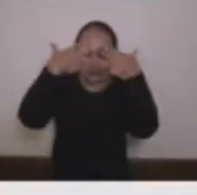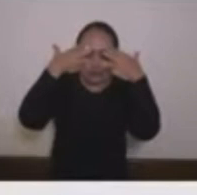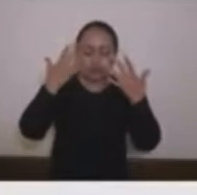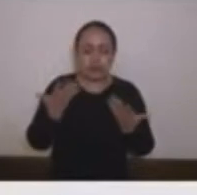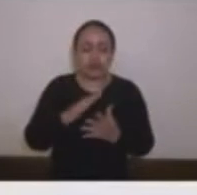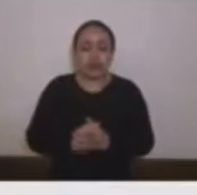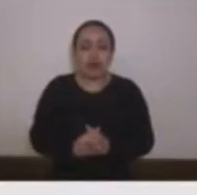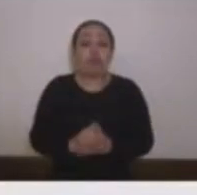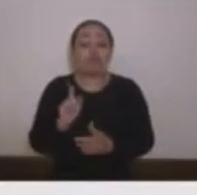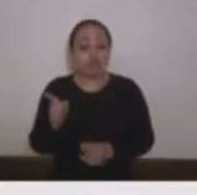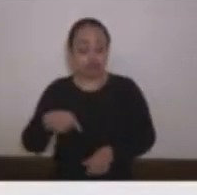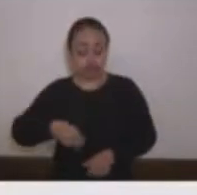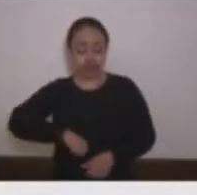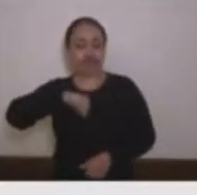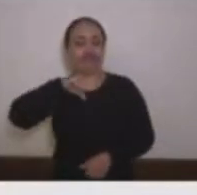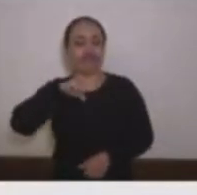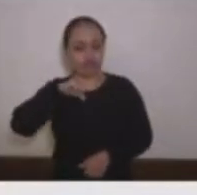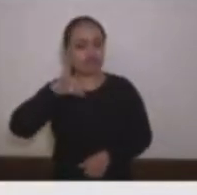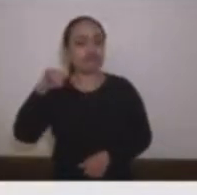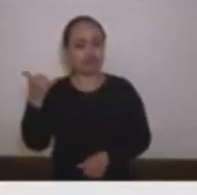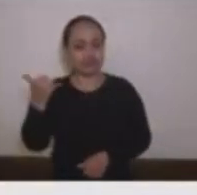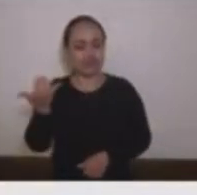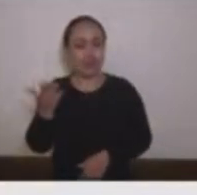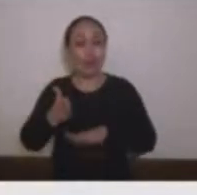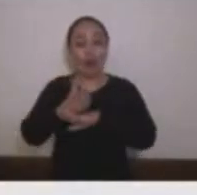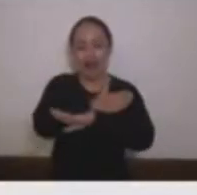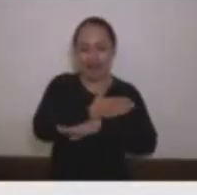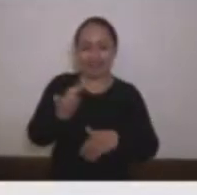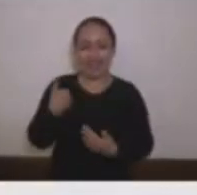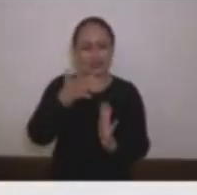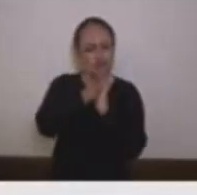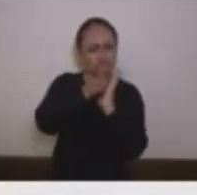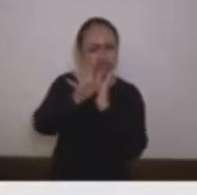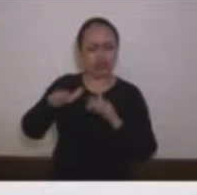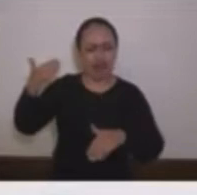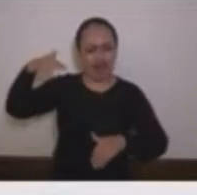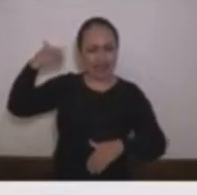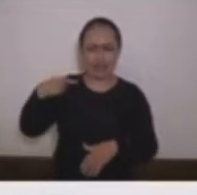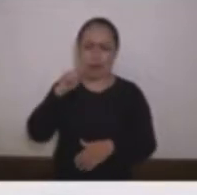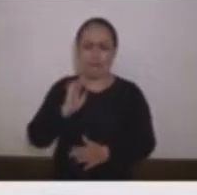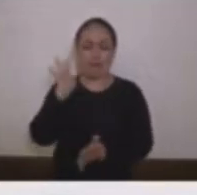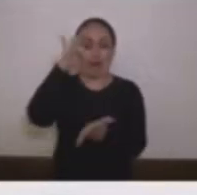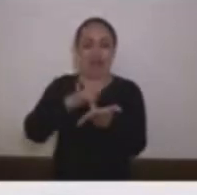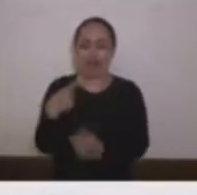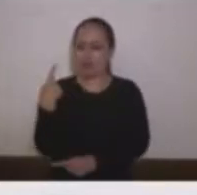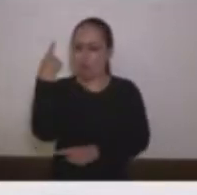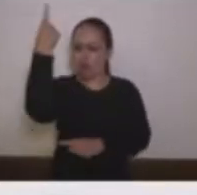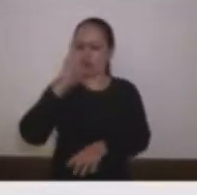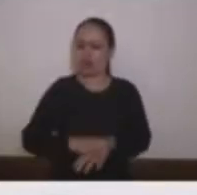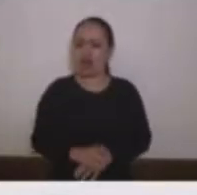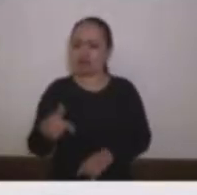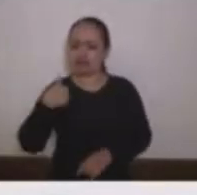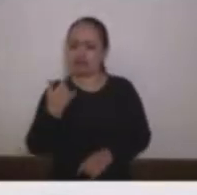pero orgulloso, orgulloso porque lo que había dicho yo desde el primer día en el que me había metido en política era que yo no me iba a untar de